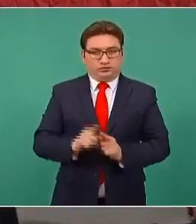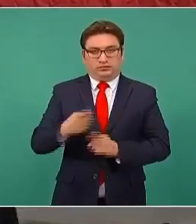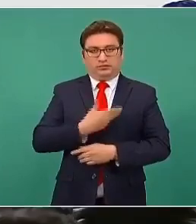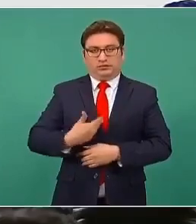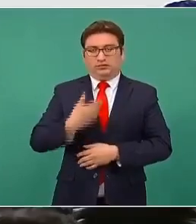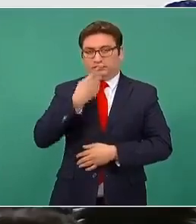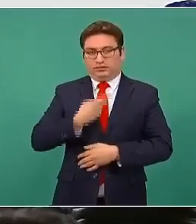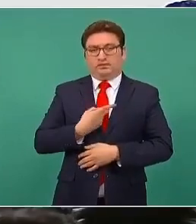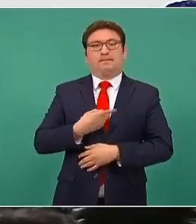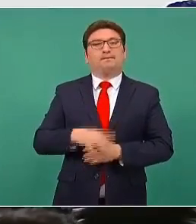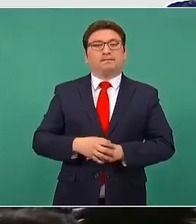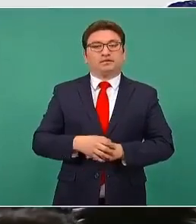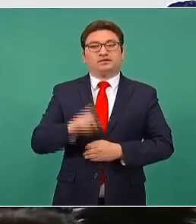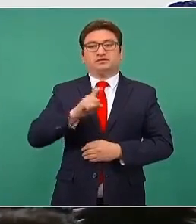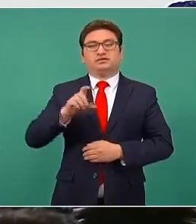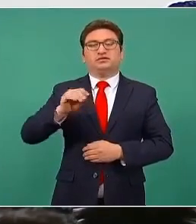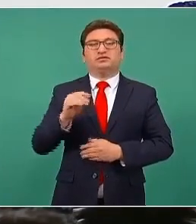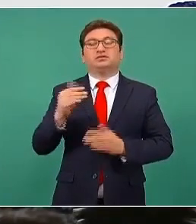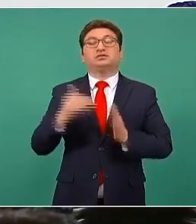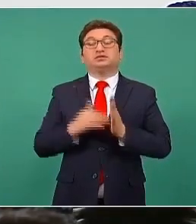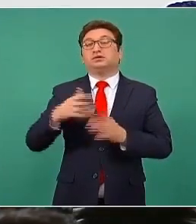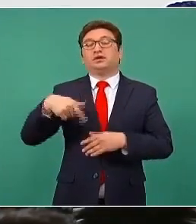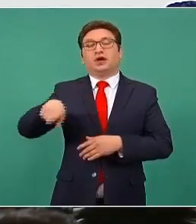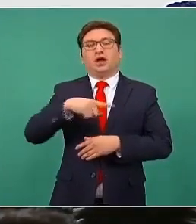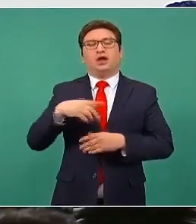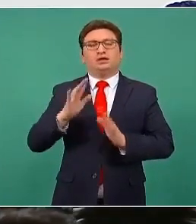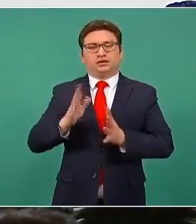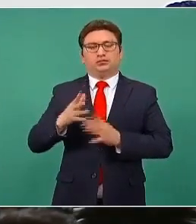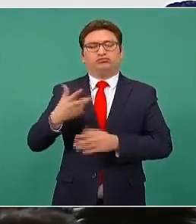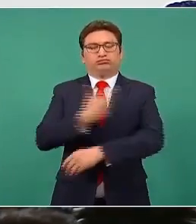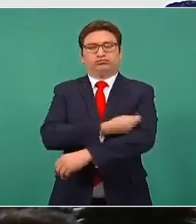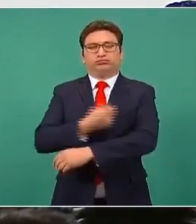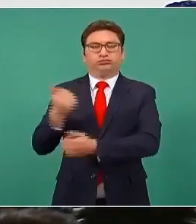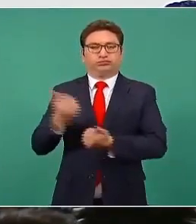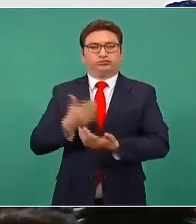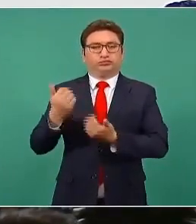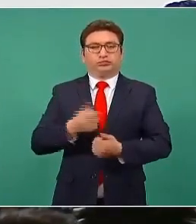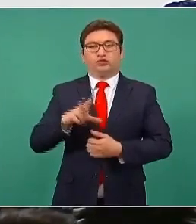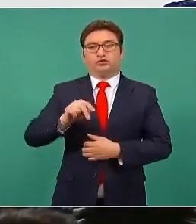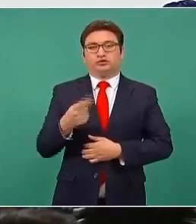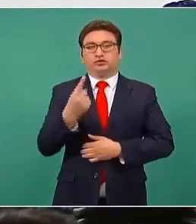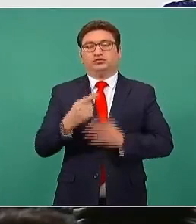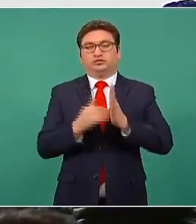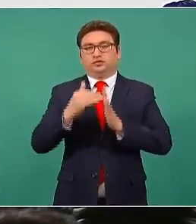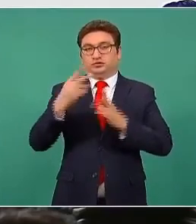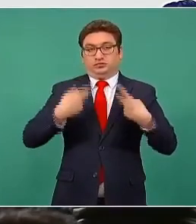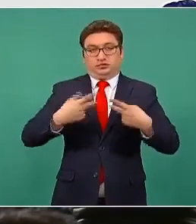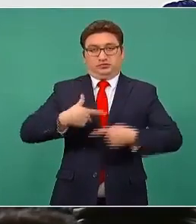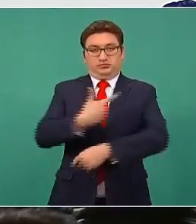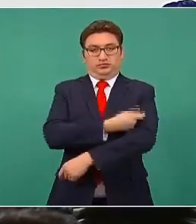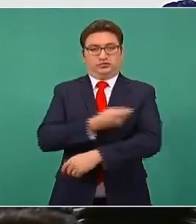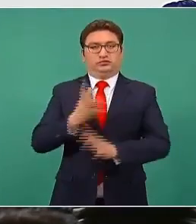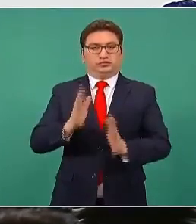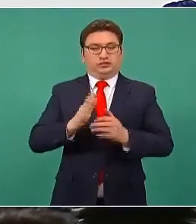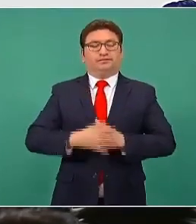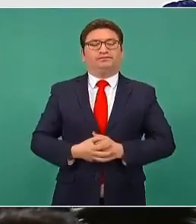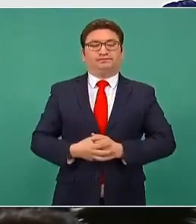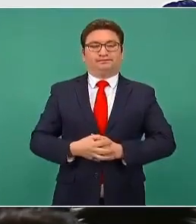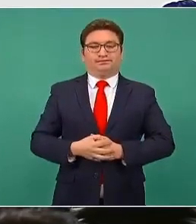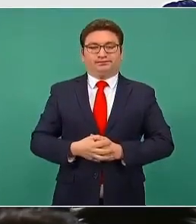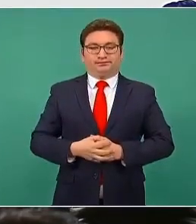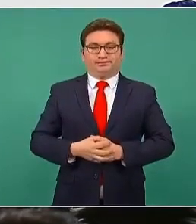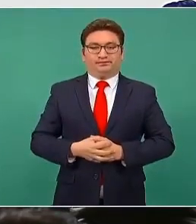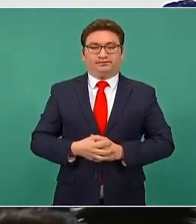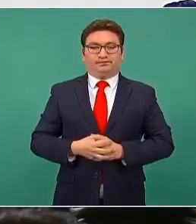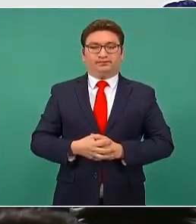más de 195 millones de vacunas han llegado, dosis de vacunas, más de 81 millones de personas vacunadas,